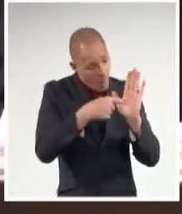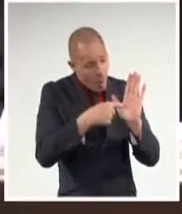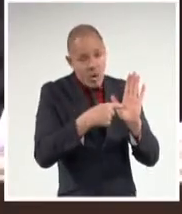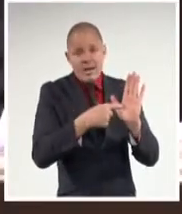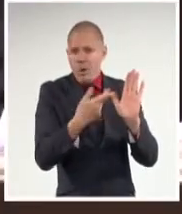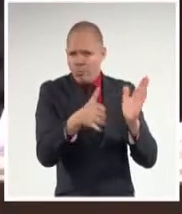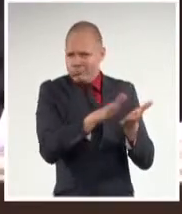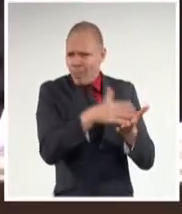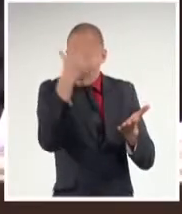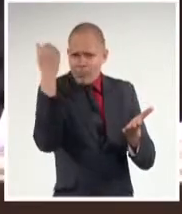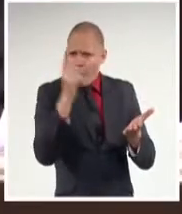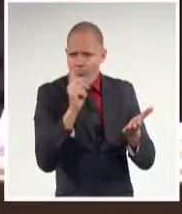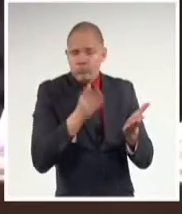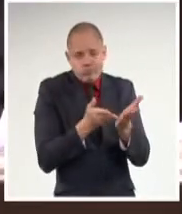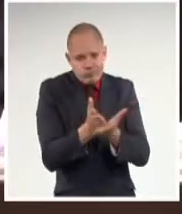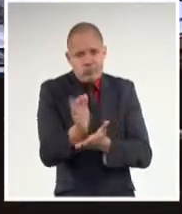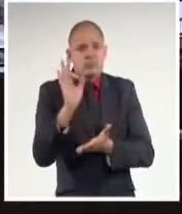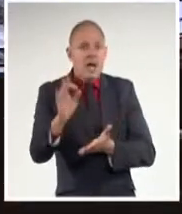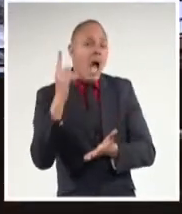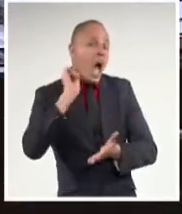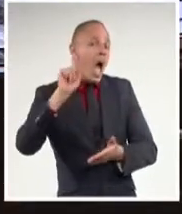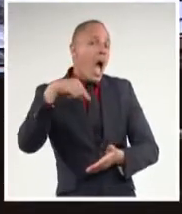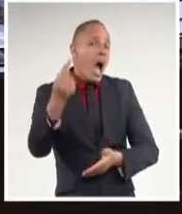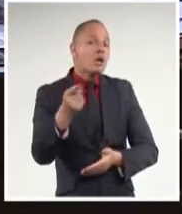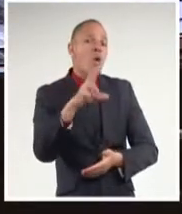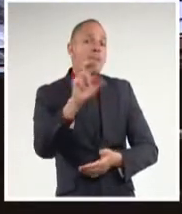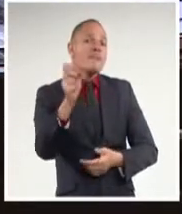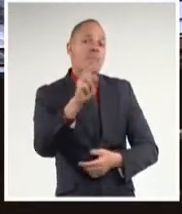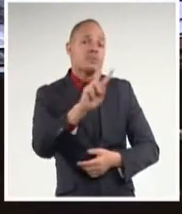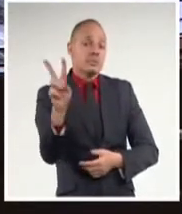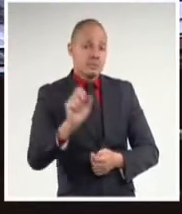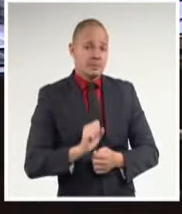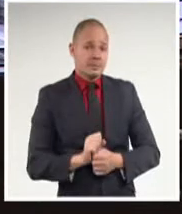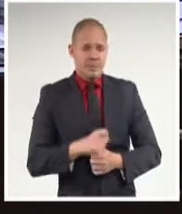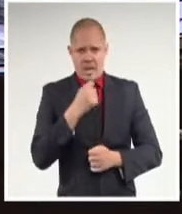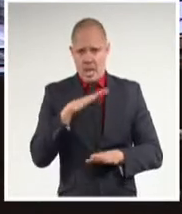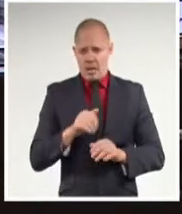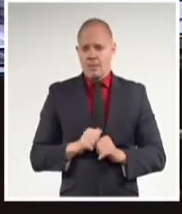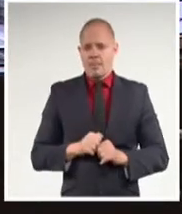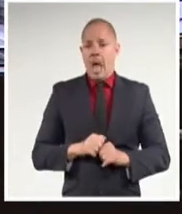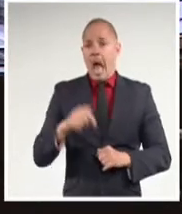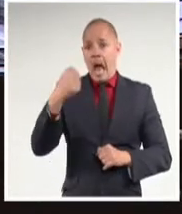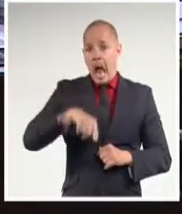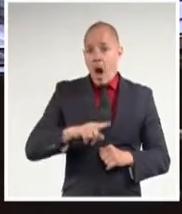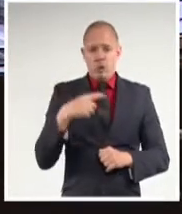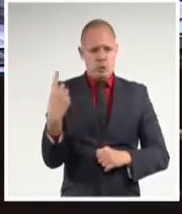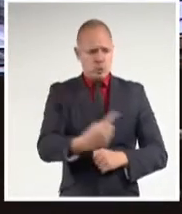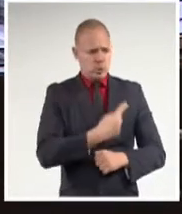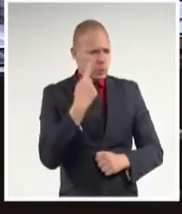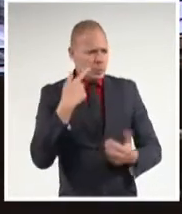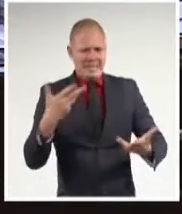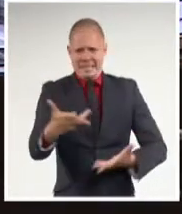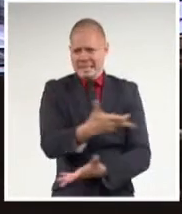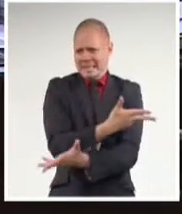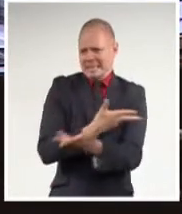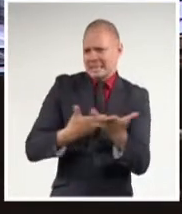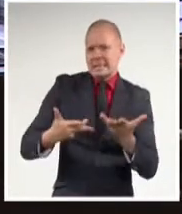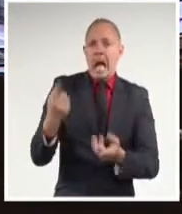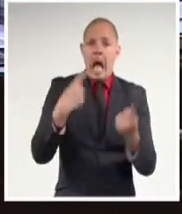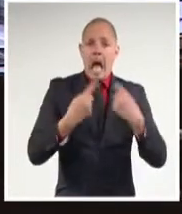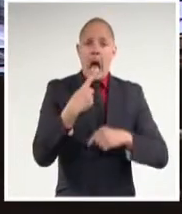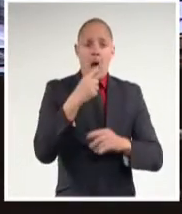ideológico en 2022. Todos los temas que estamos analizando hoy en día en nuestra sociedad, los temas que van a la Asamblea Nacional,